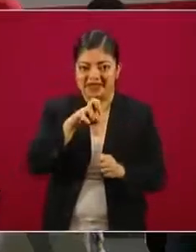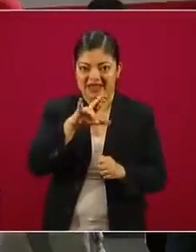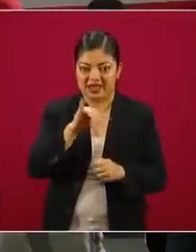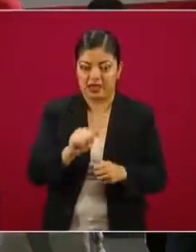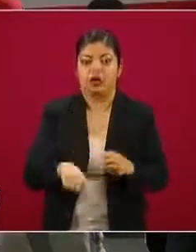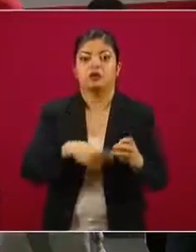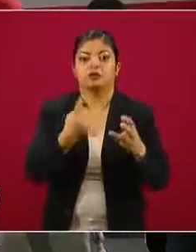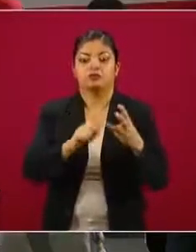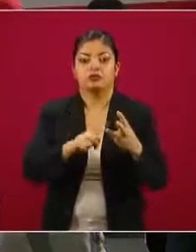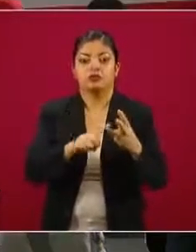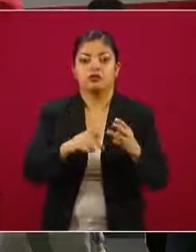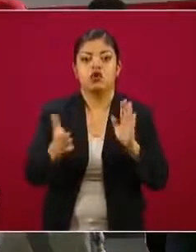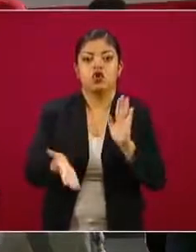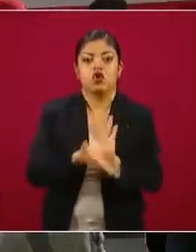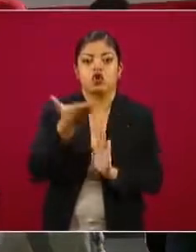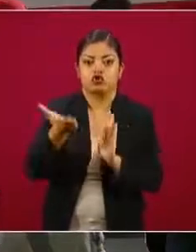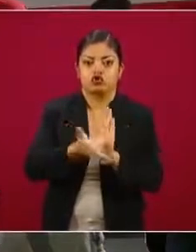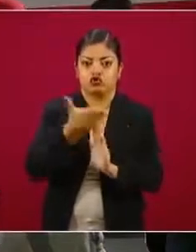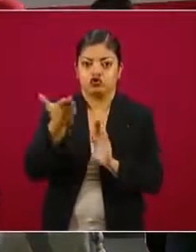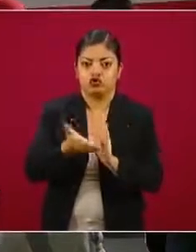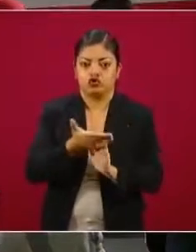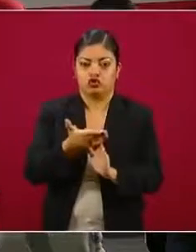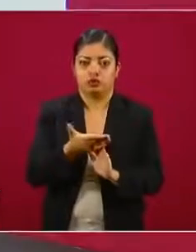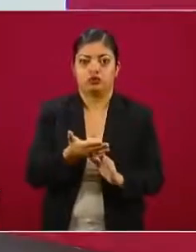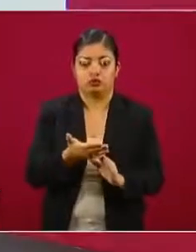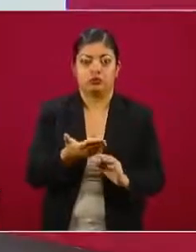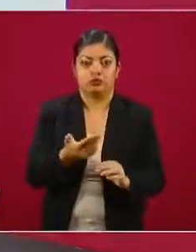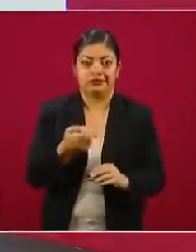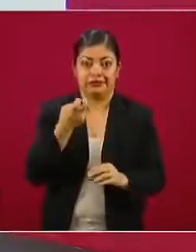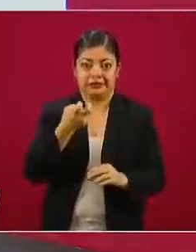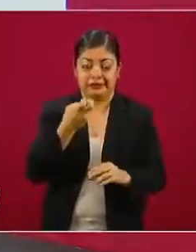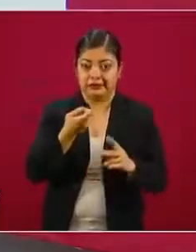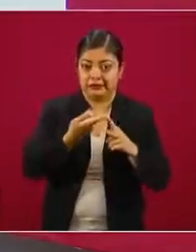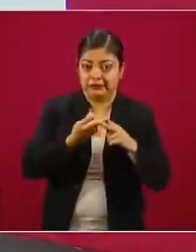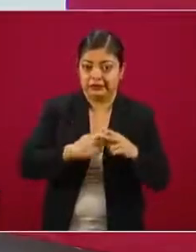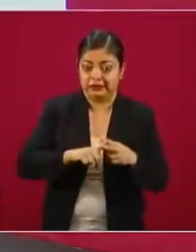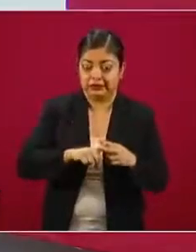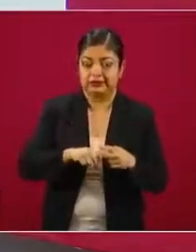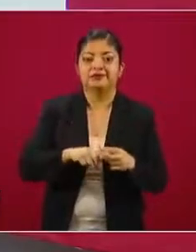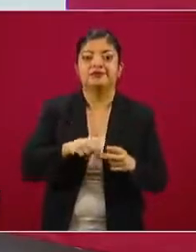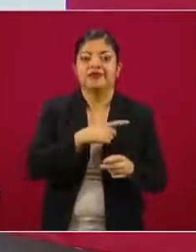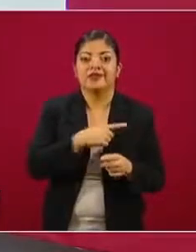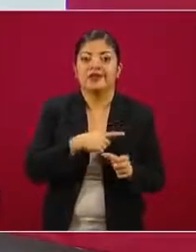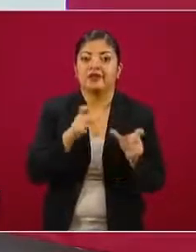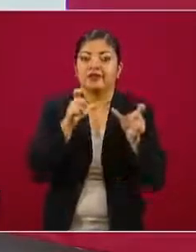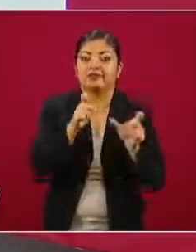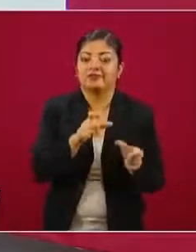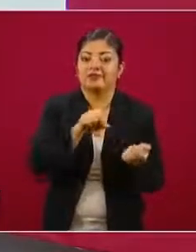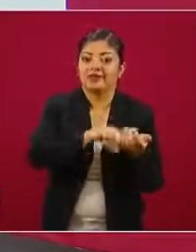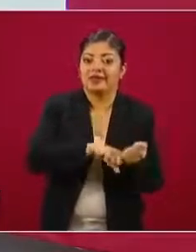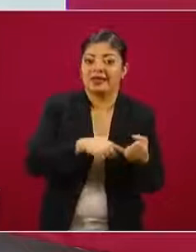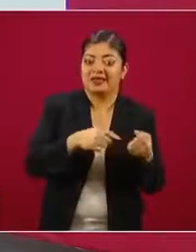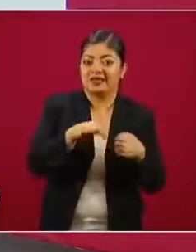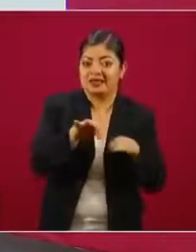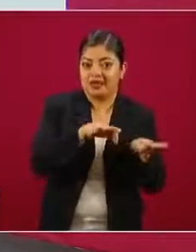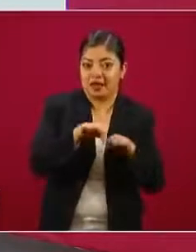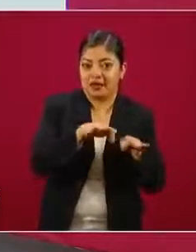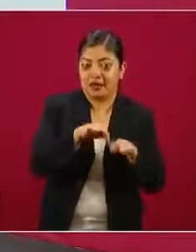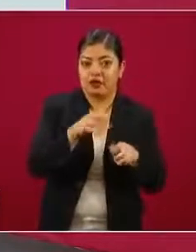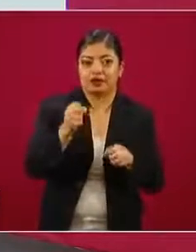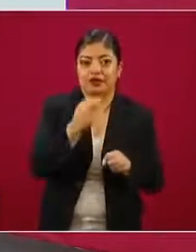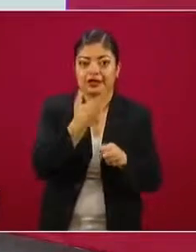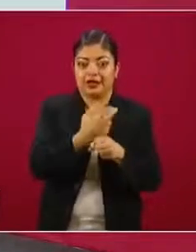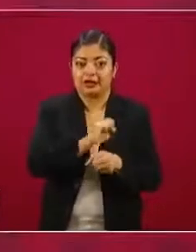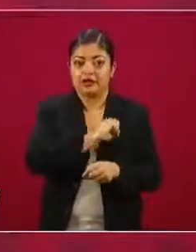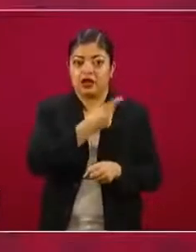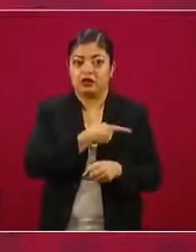publicaron lineamientos técnicos de seguridad sanitaria en el entorno laboral por parte de la Secretaría de Salud